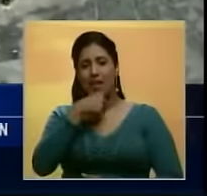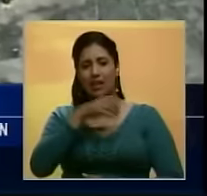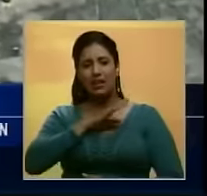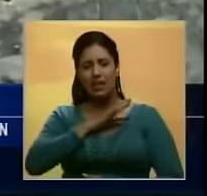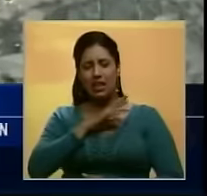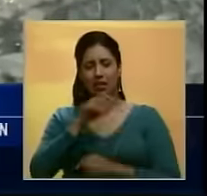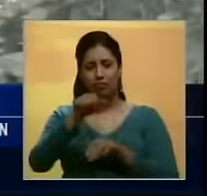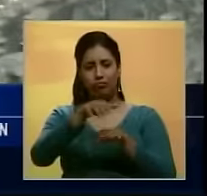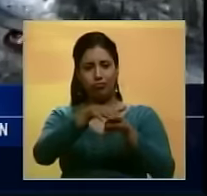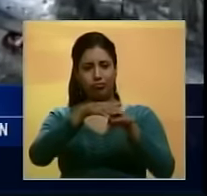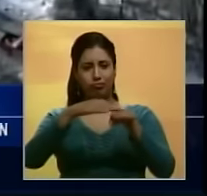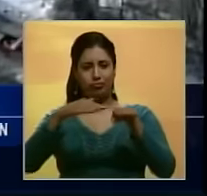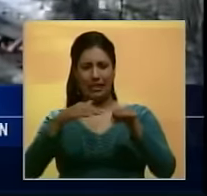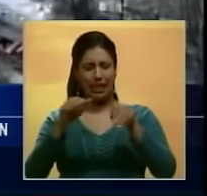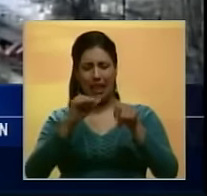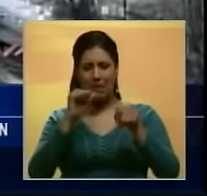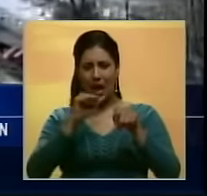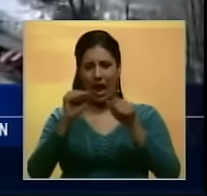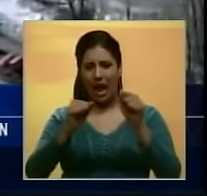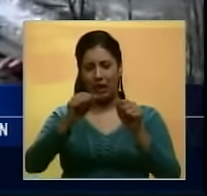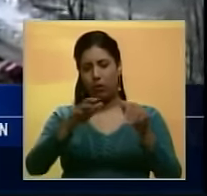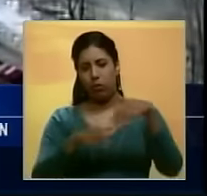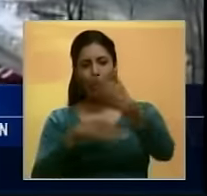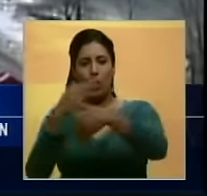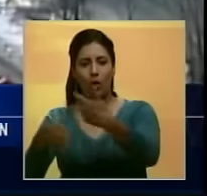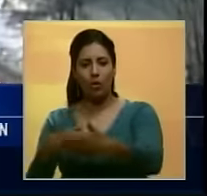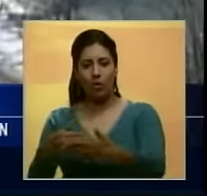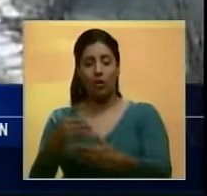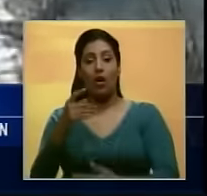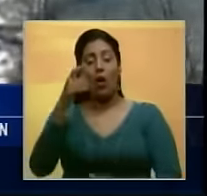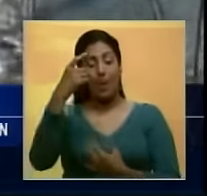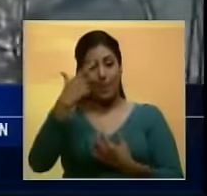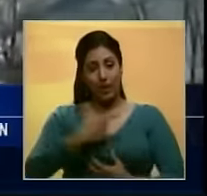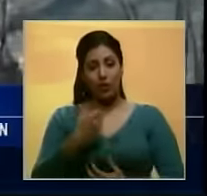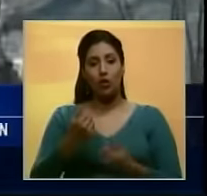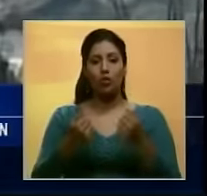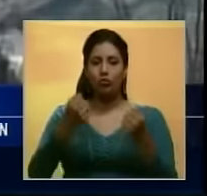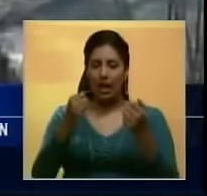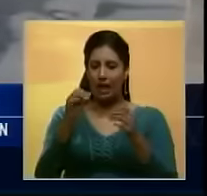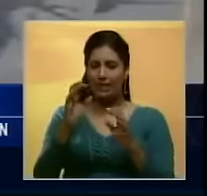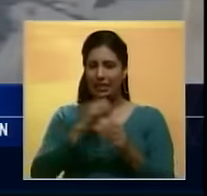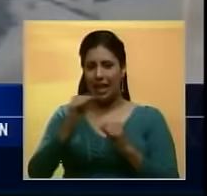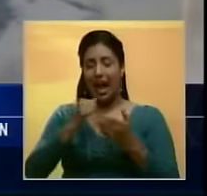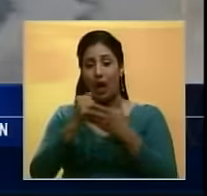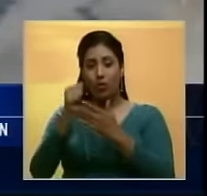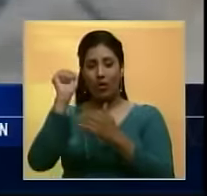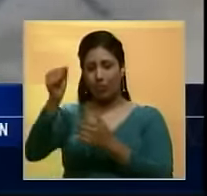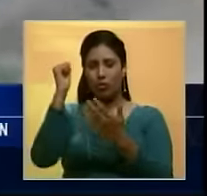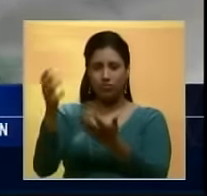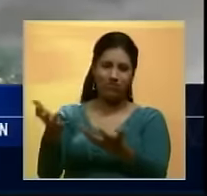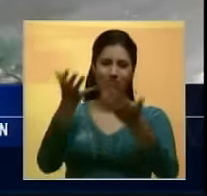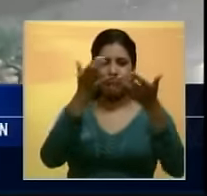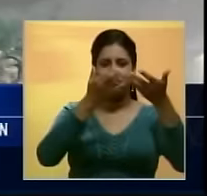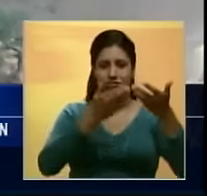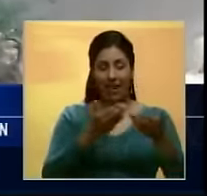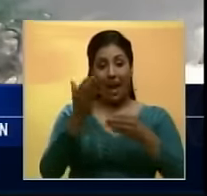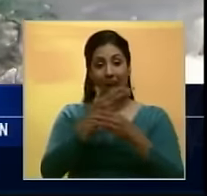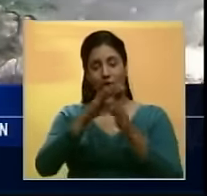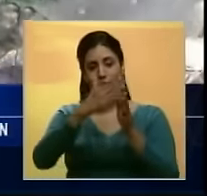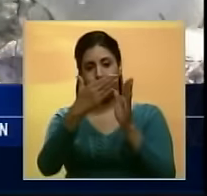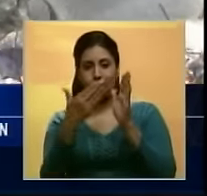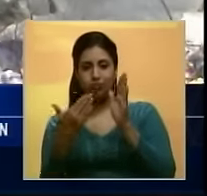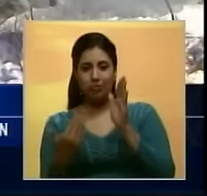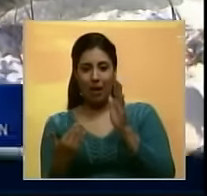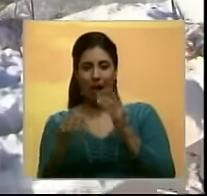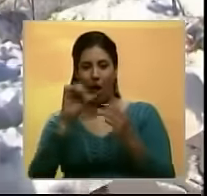en reversa y cuando algo falló y el automóvil se volcó. Un oficial que conducía cerca rompió el vidrio y lo rescató antes de